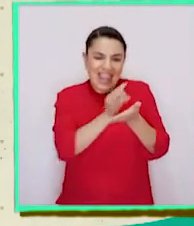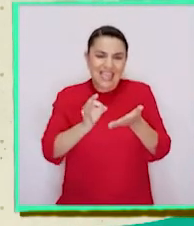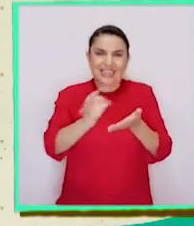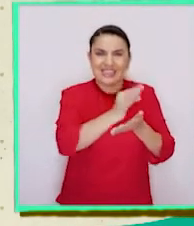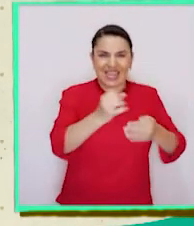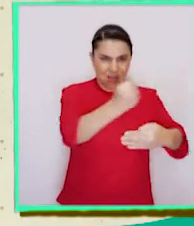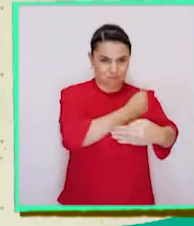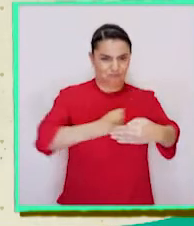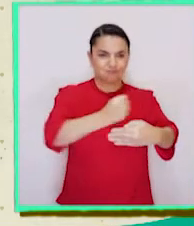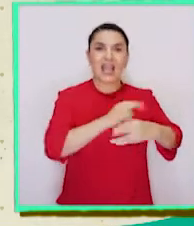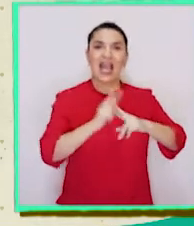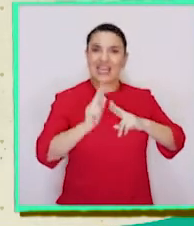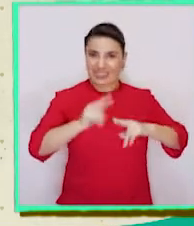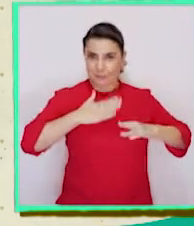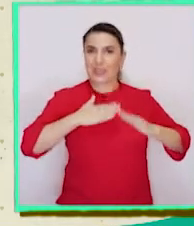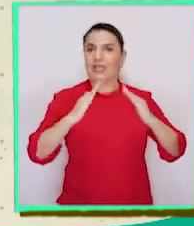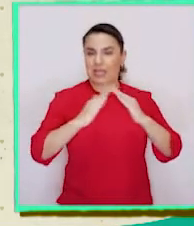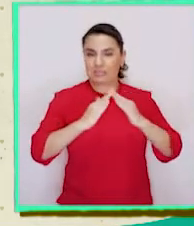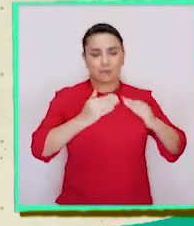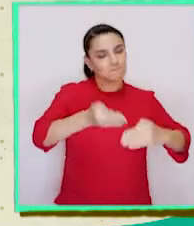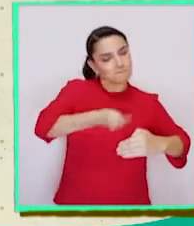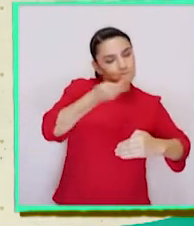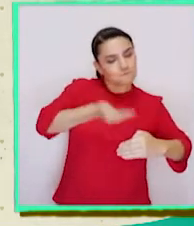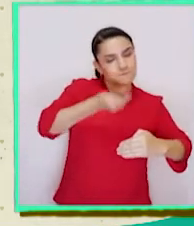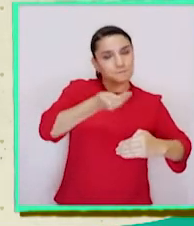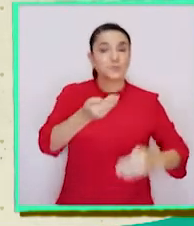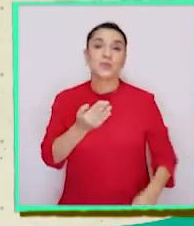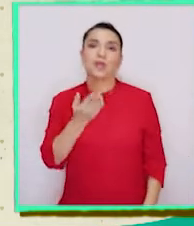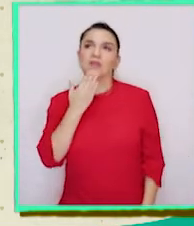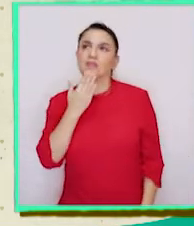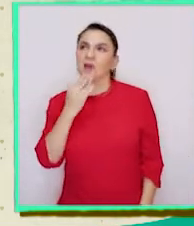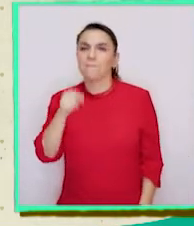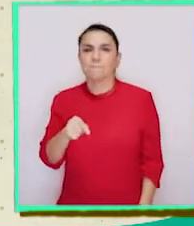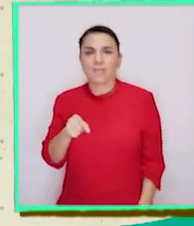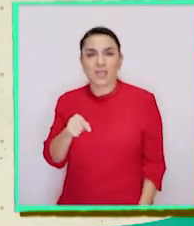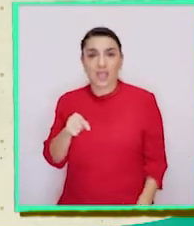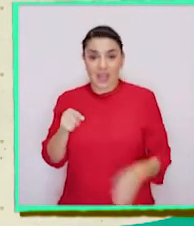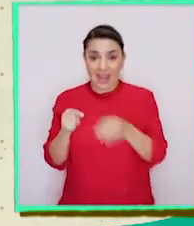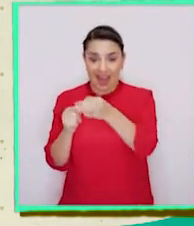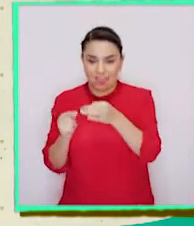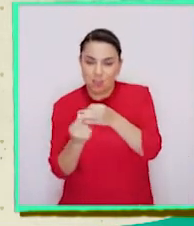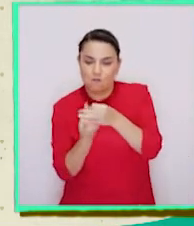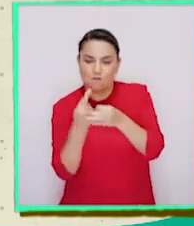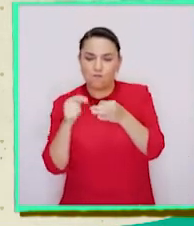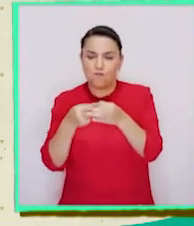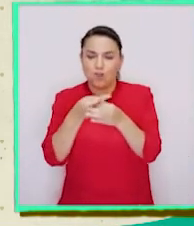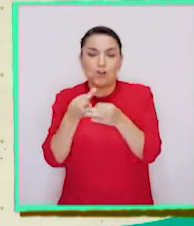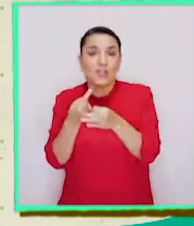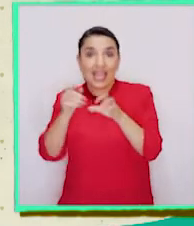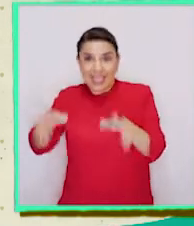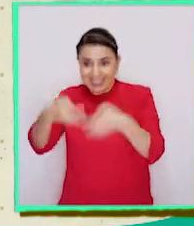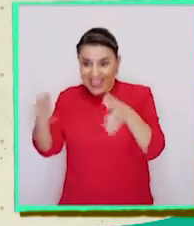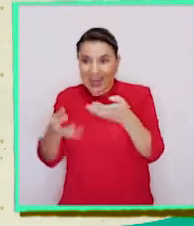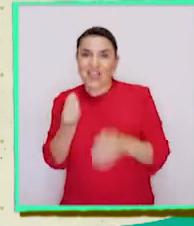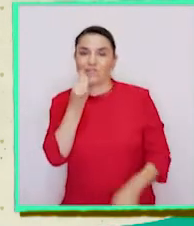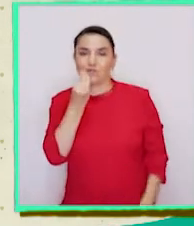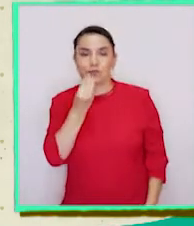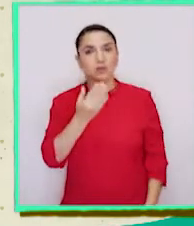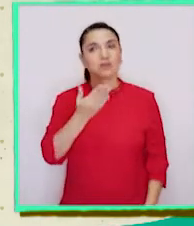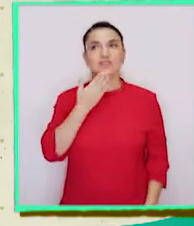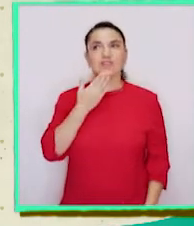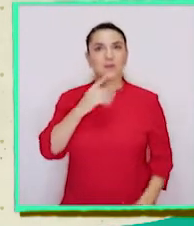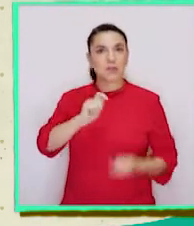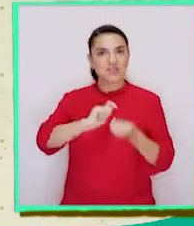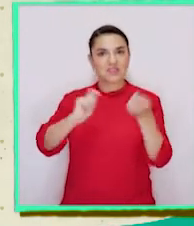que se prepara todas las semanas en mi casa. También podemos comerlo con sus brotes en una ensalada. Y también